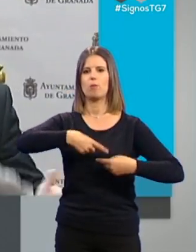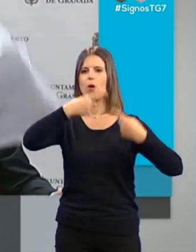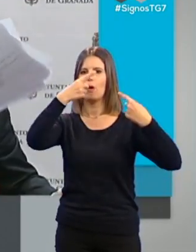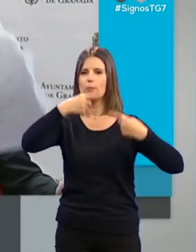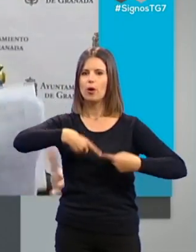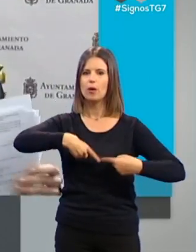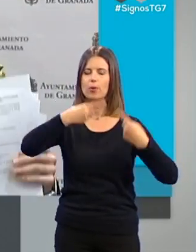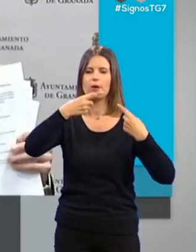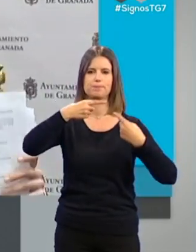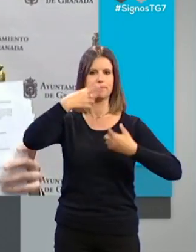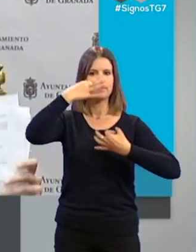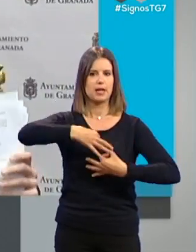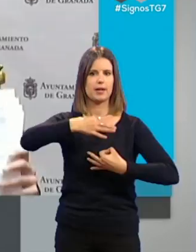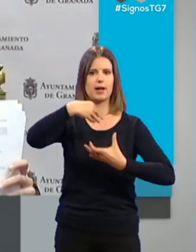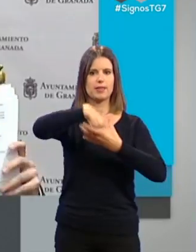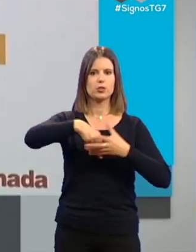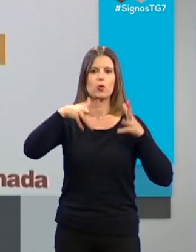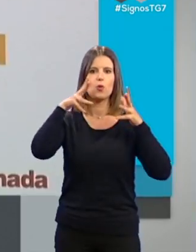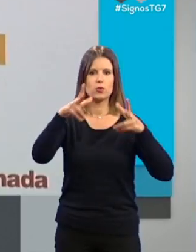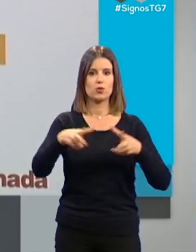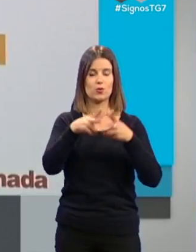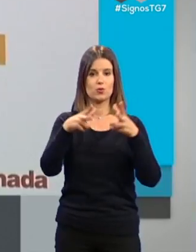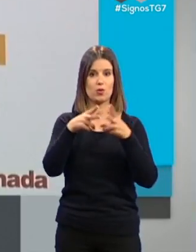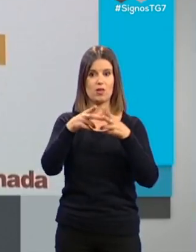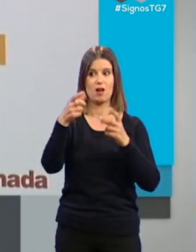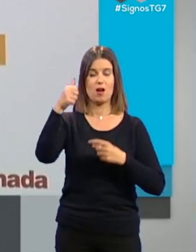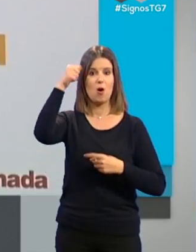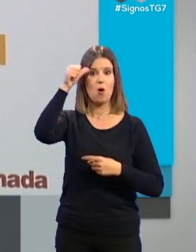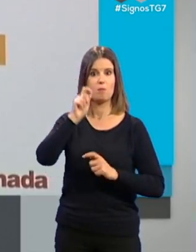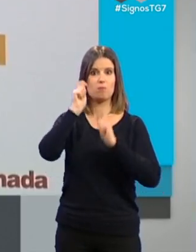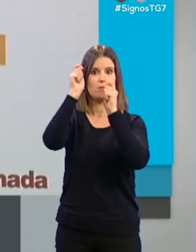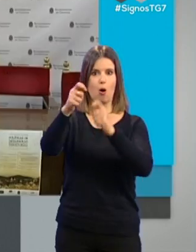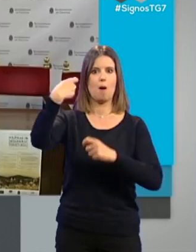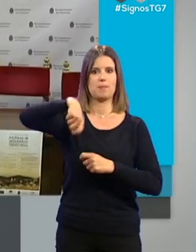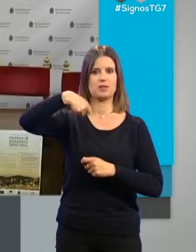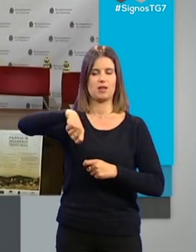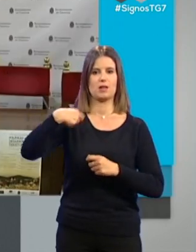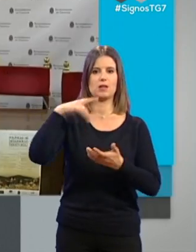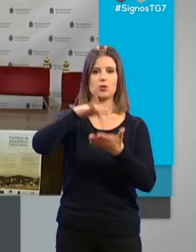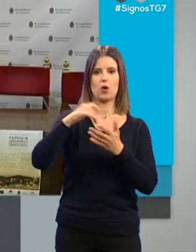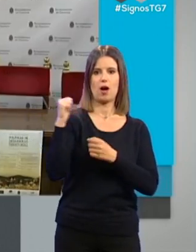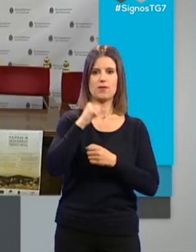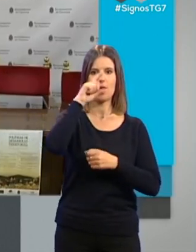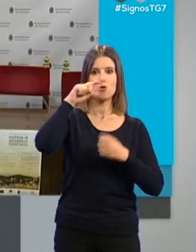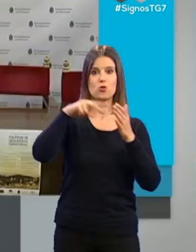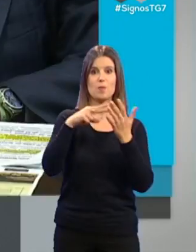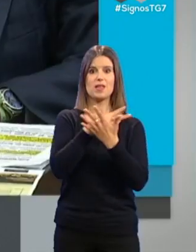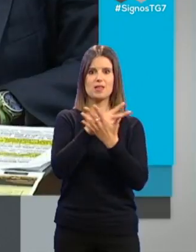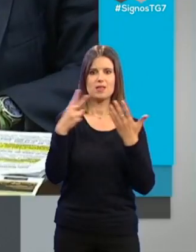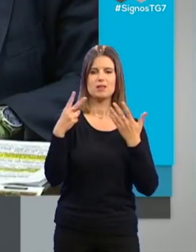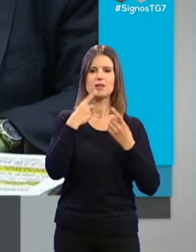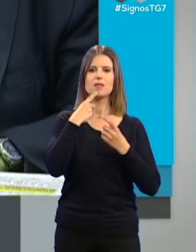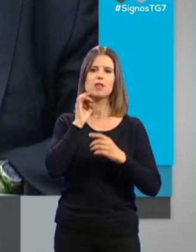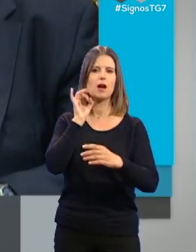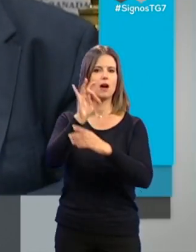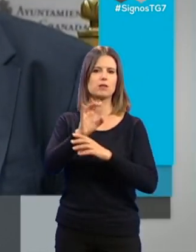existido real en el Consejo Social. Carbó, que fue nombrado presidente de este órgano en abril de 2017, escribió en su